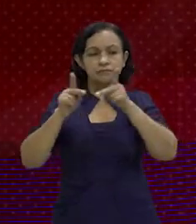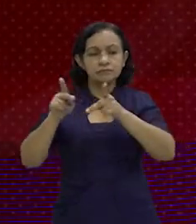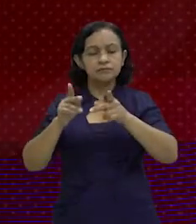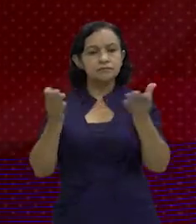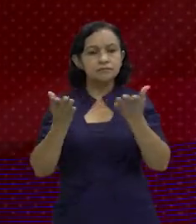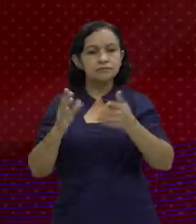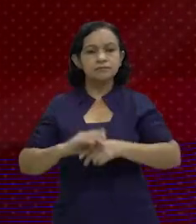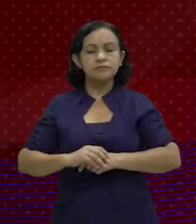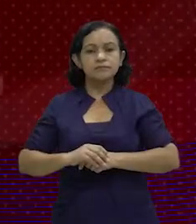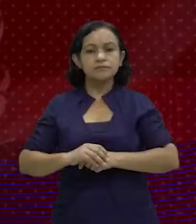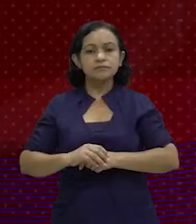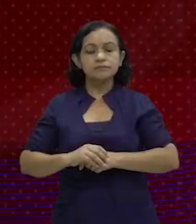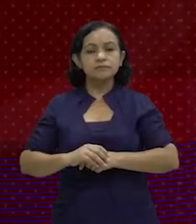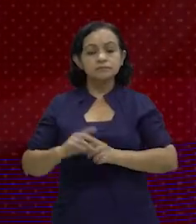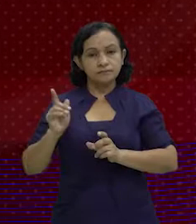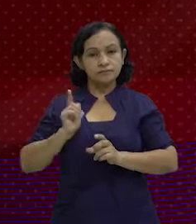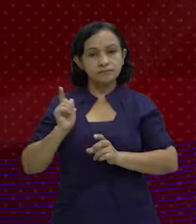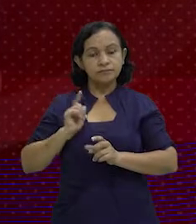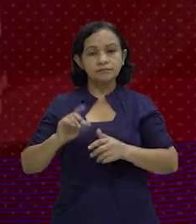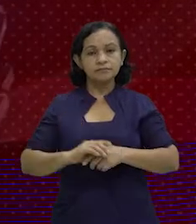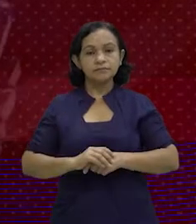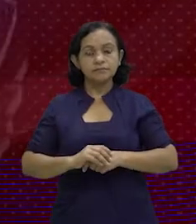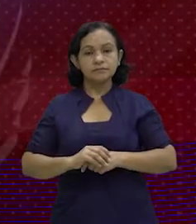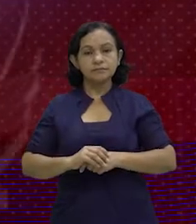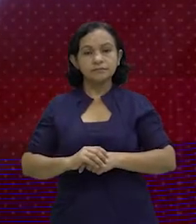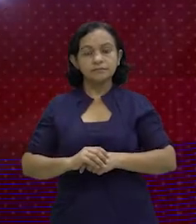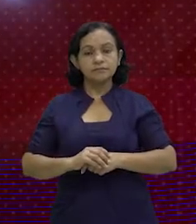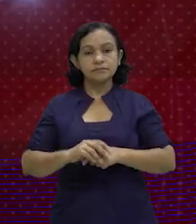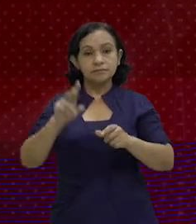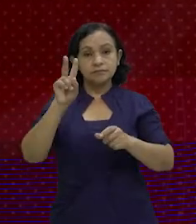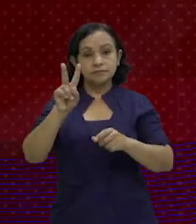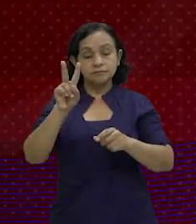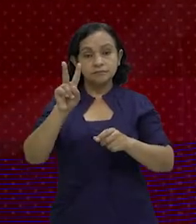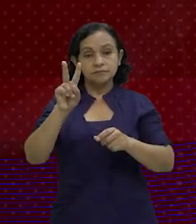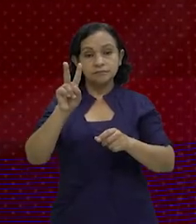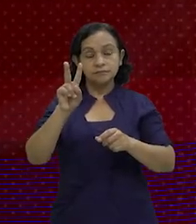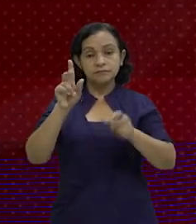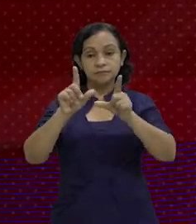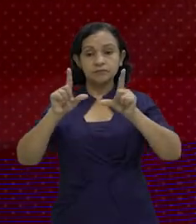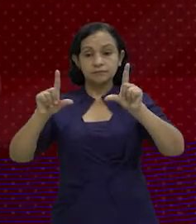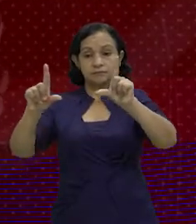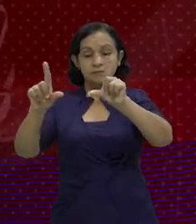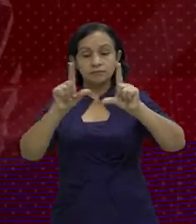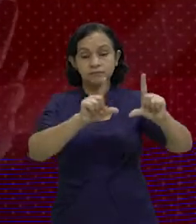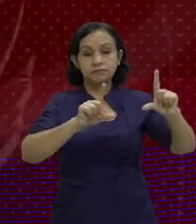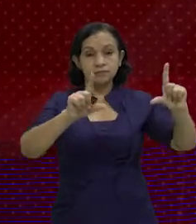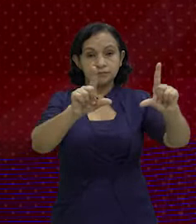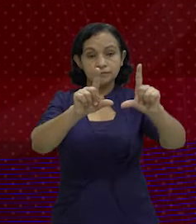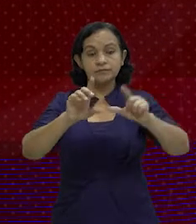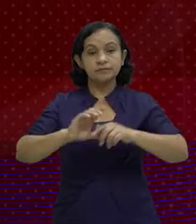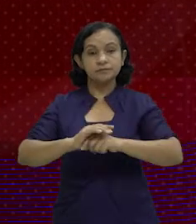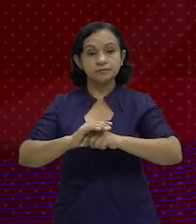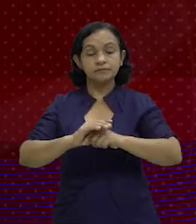de este municipio? Tenemos también dos espacios, ¿verdad?, que nos